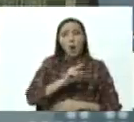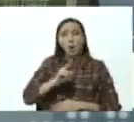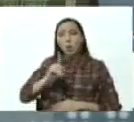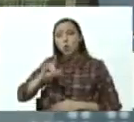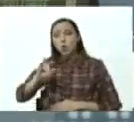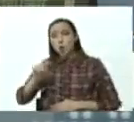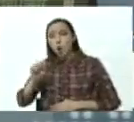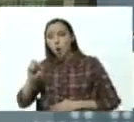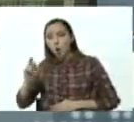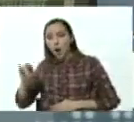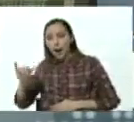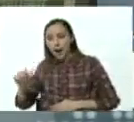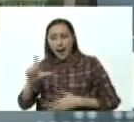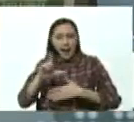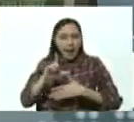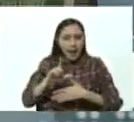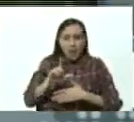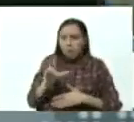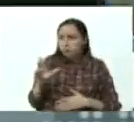existe en América Latina